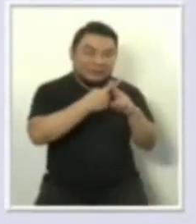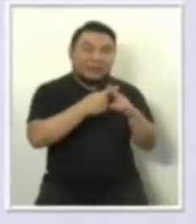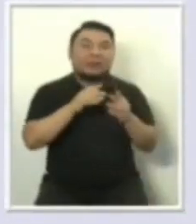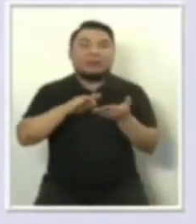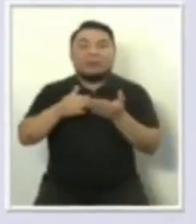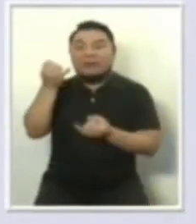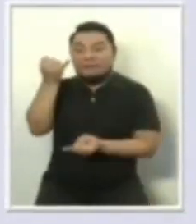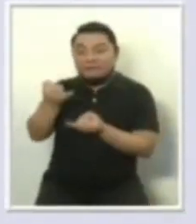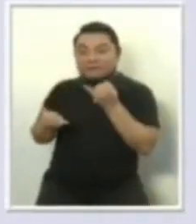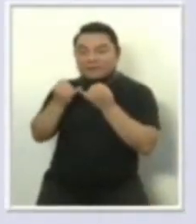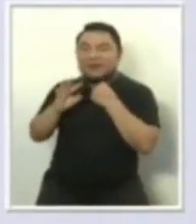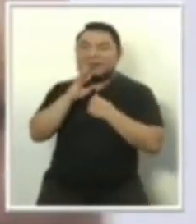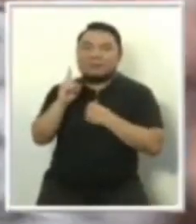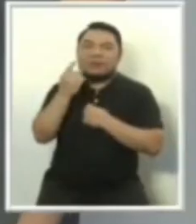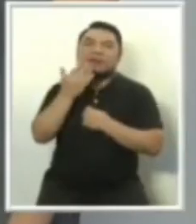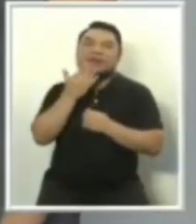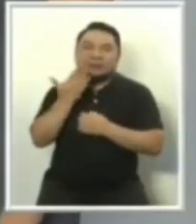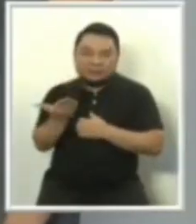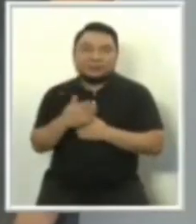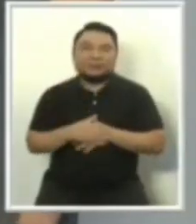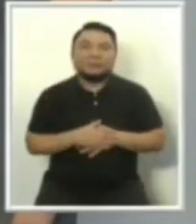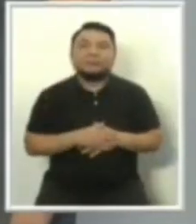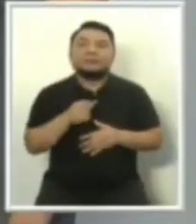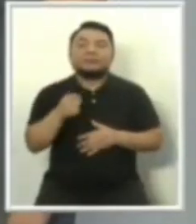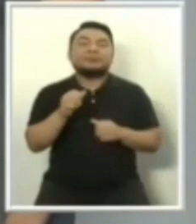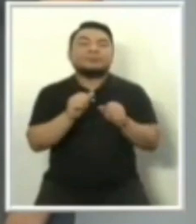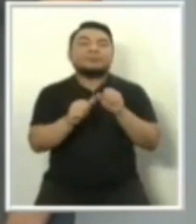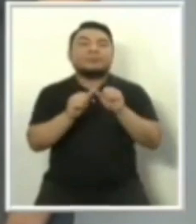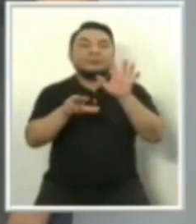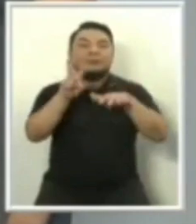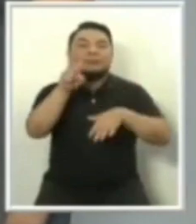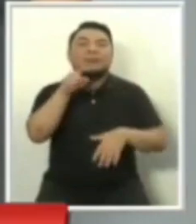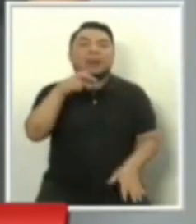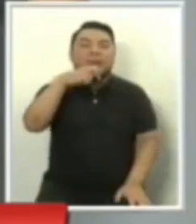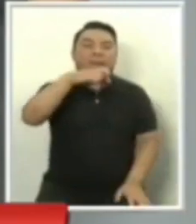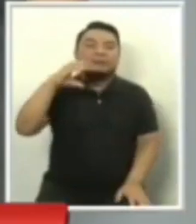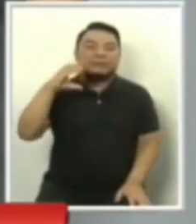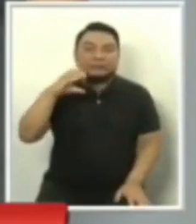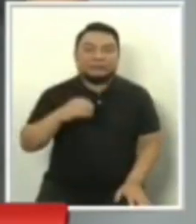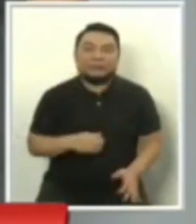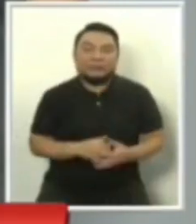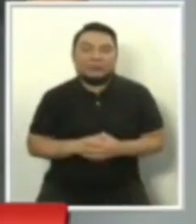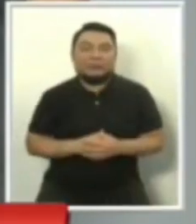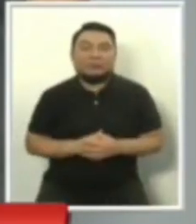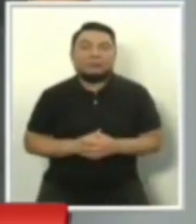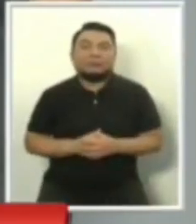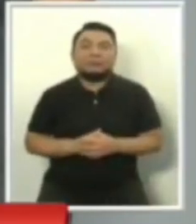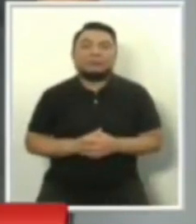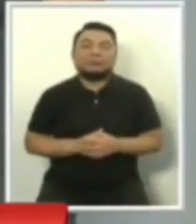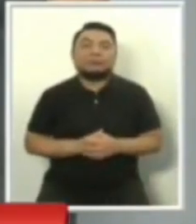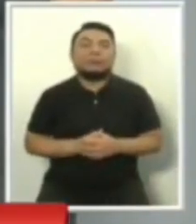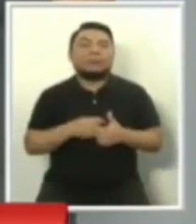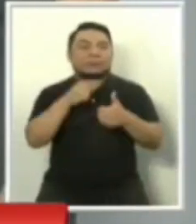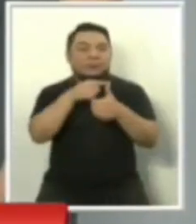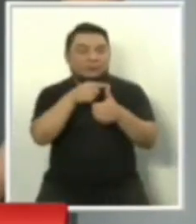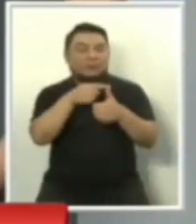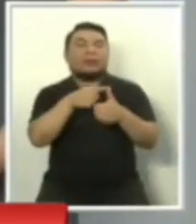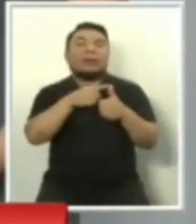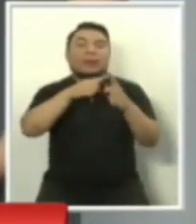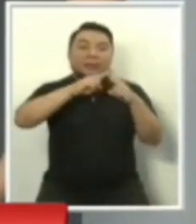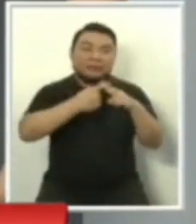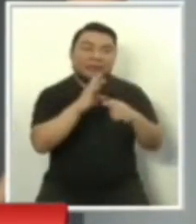finales. El número doce, Partido Popular Cristiano PPC. Entre estas intervenciones iniciales y finales